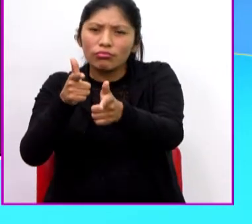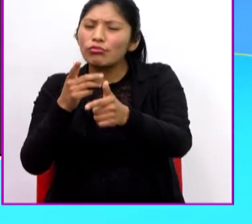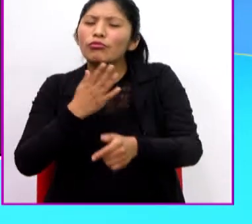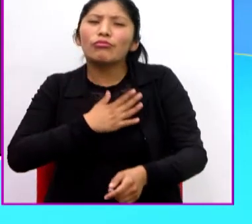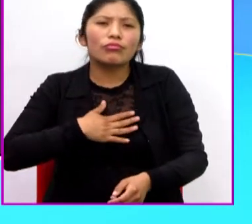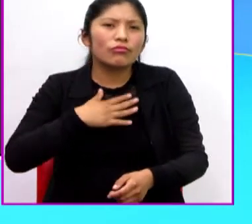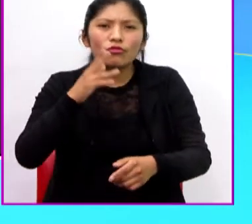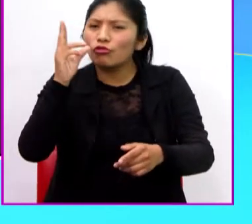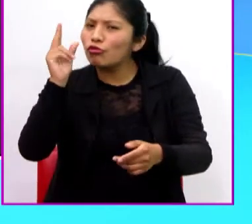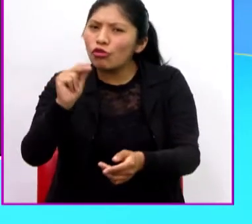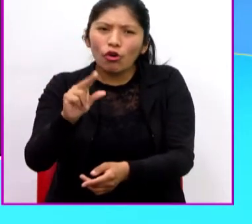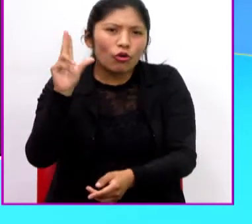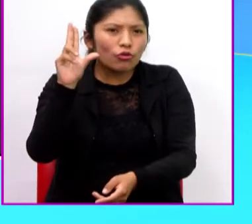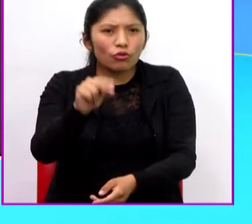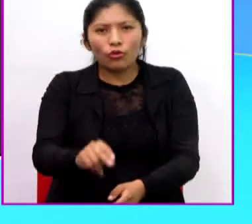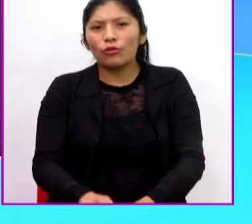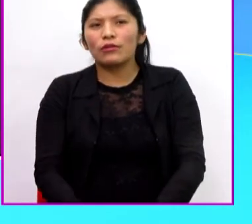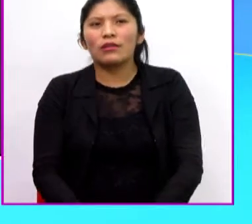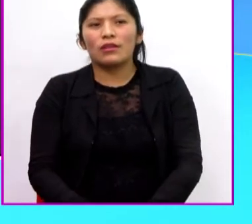¡No!